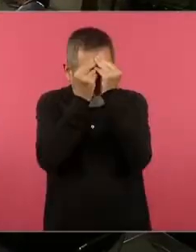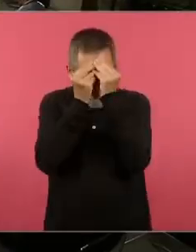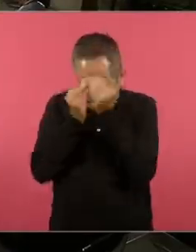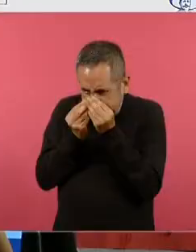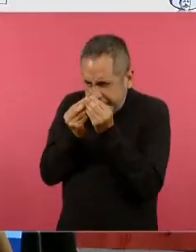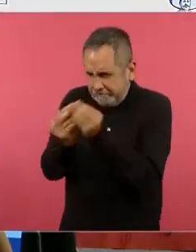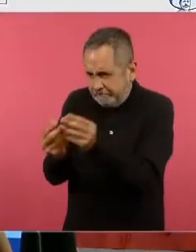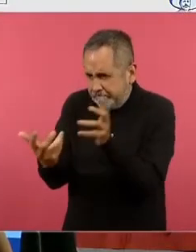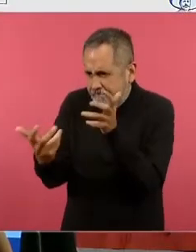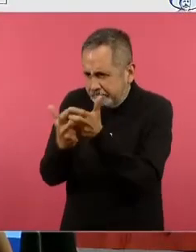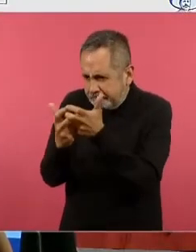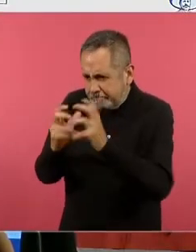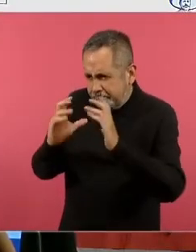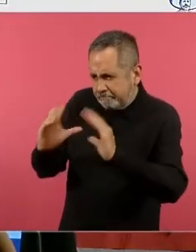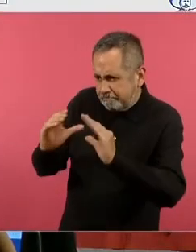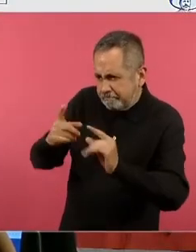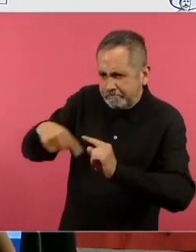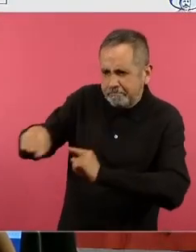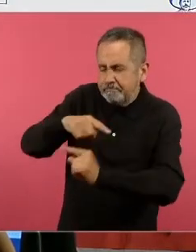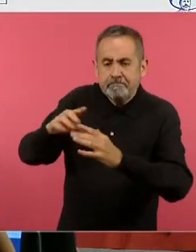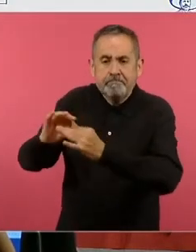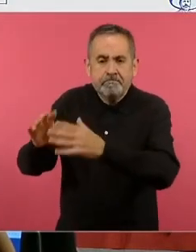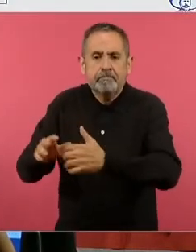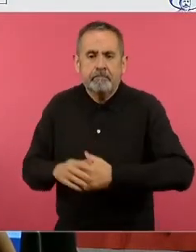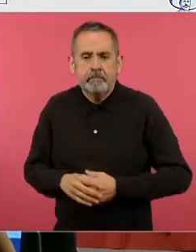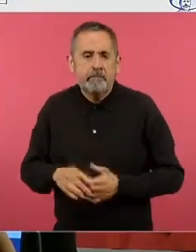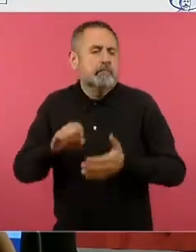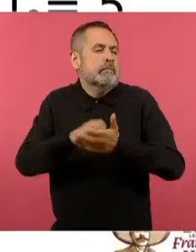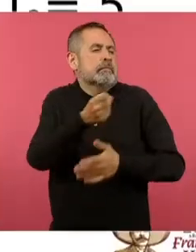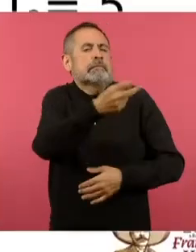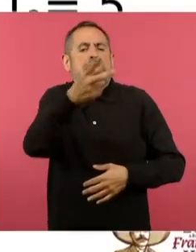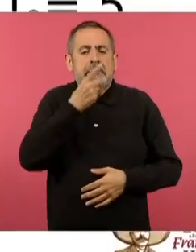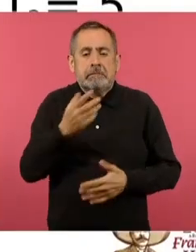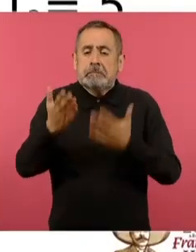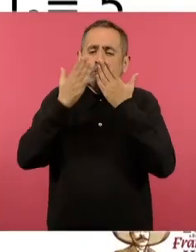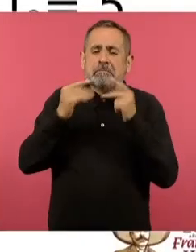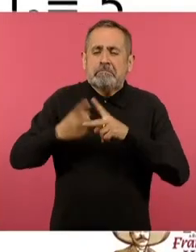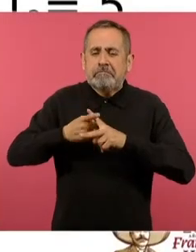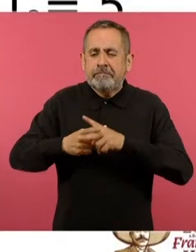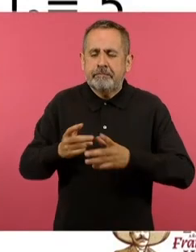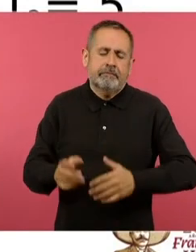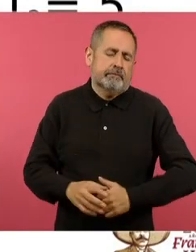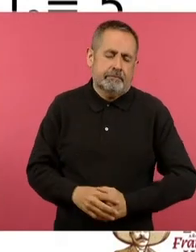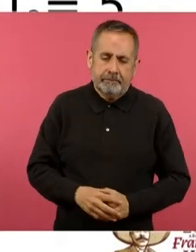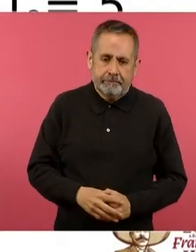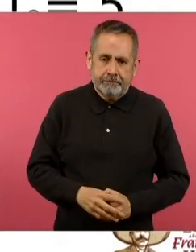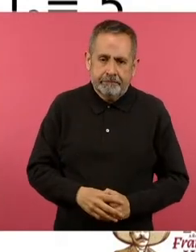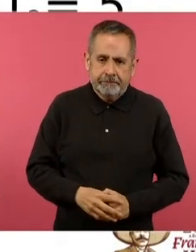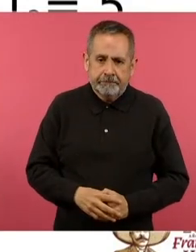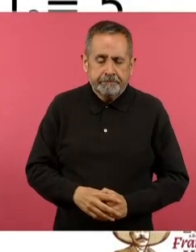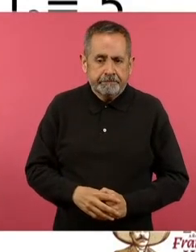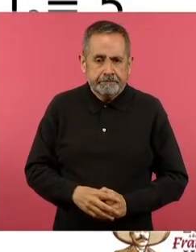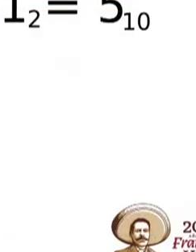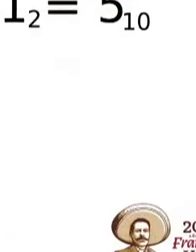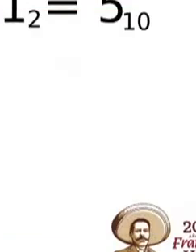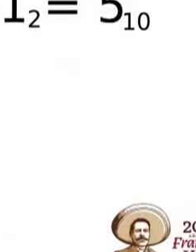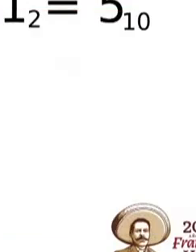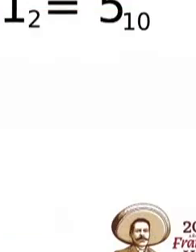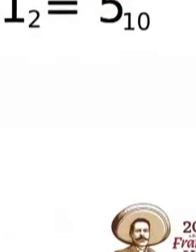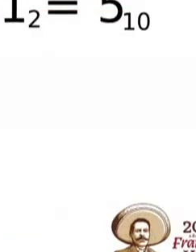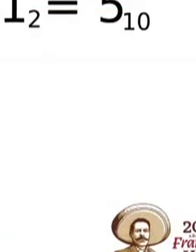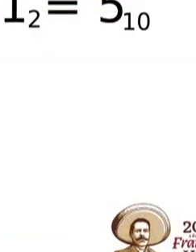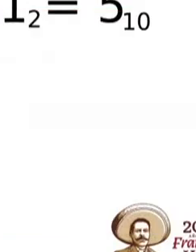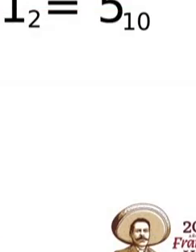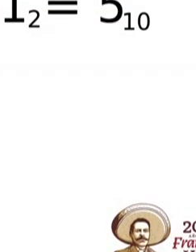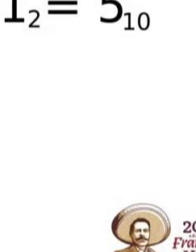hay otro tema dicen es que no hay matemáticas no lo puedo leer porque es demasiado pero los maestros